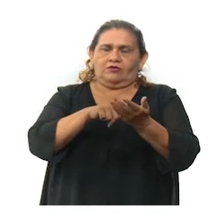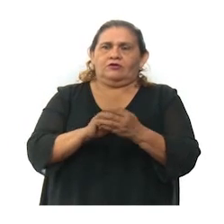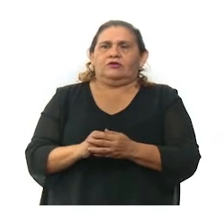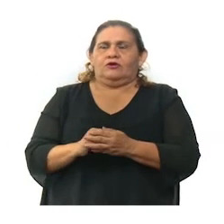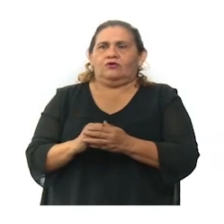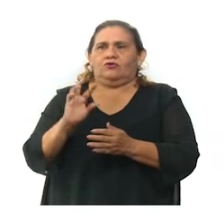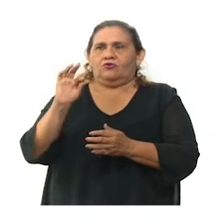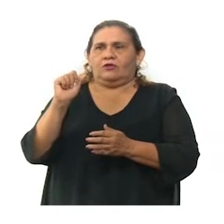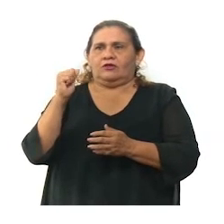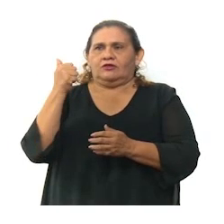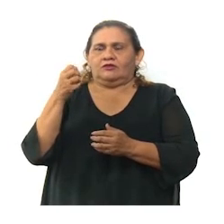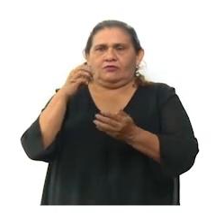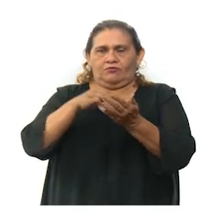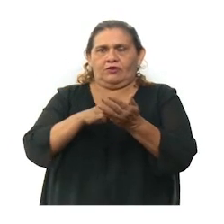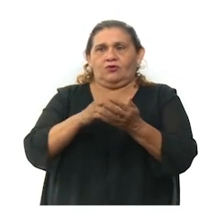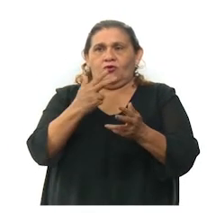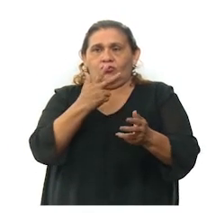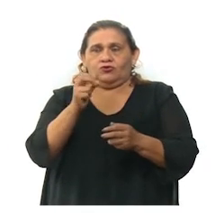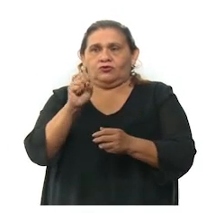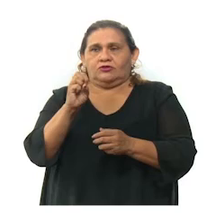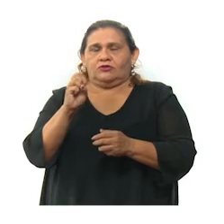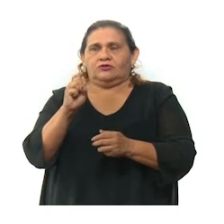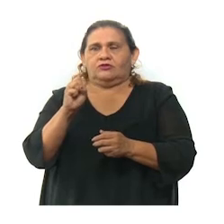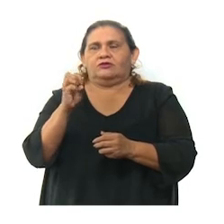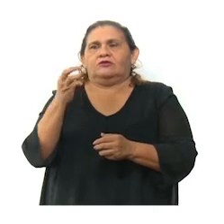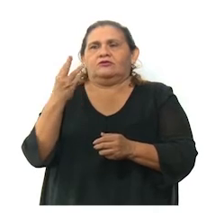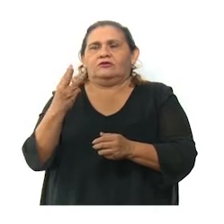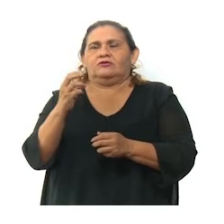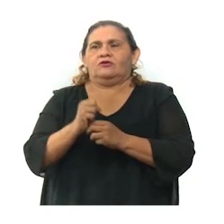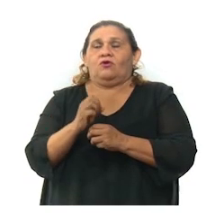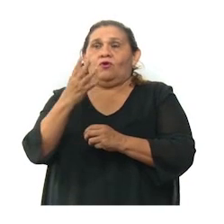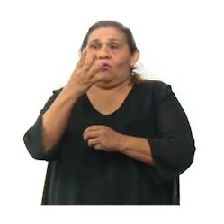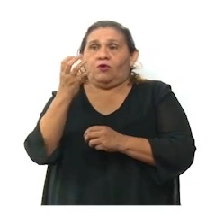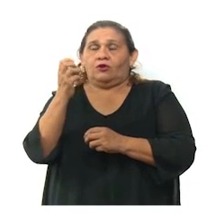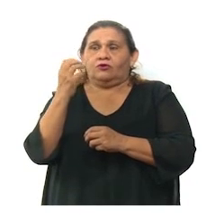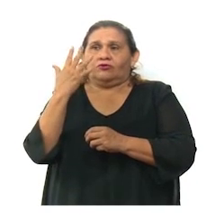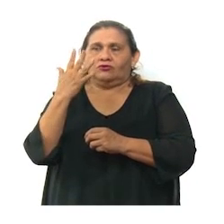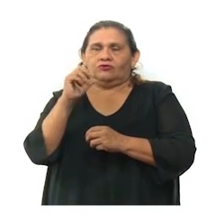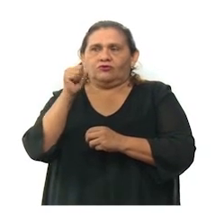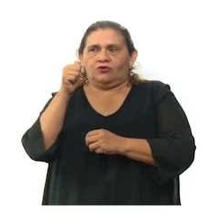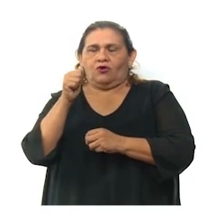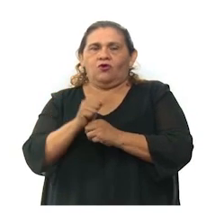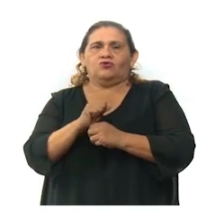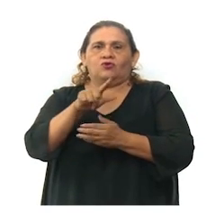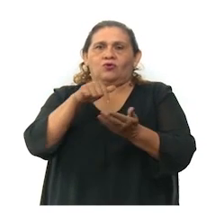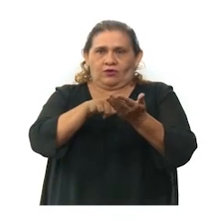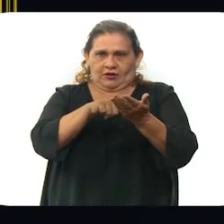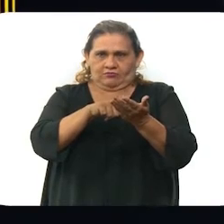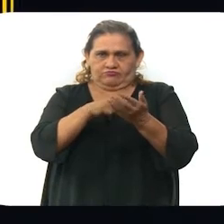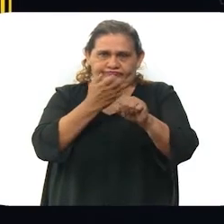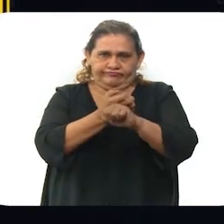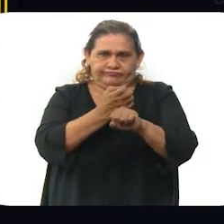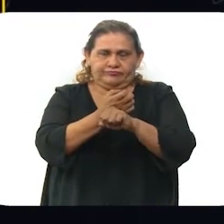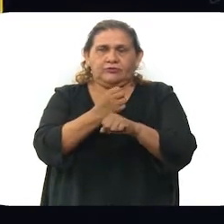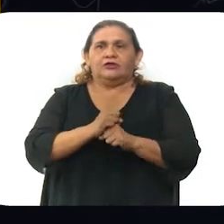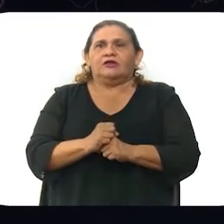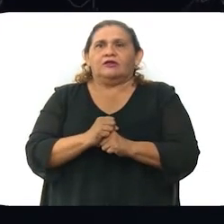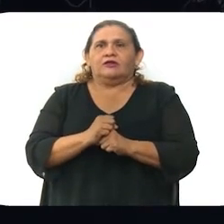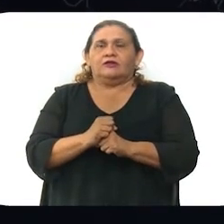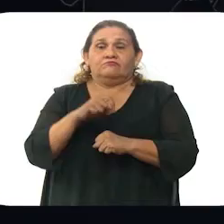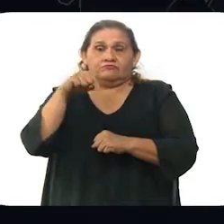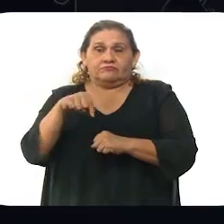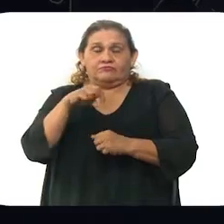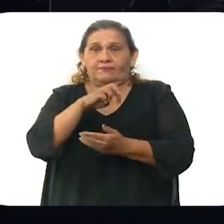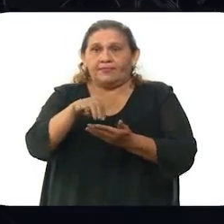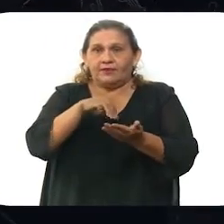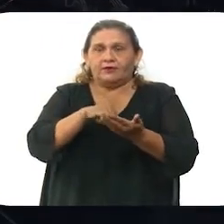De los 46,863 casos positivos, 405 son de otro país u otro estado. Específicamente,